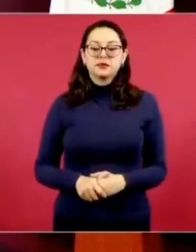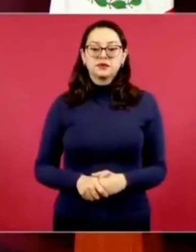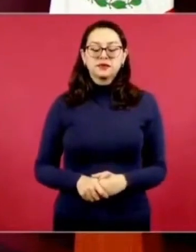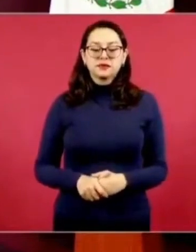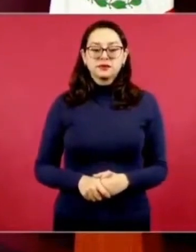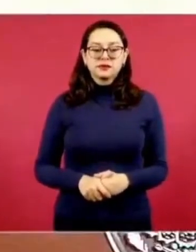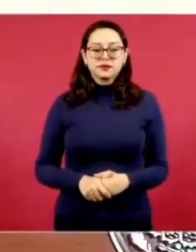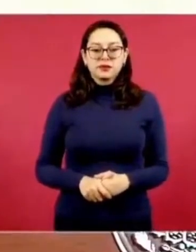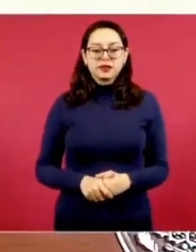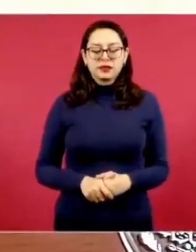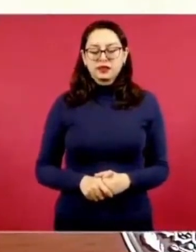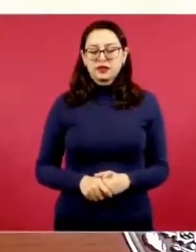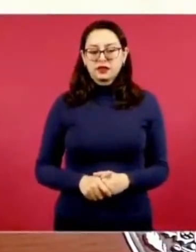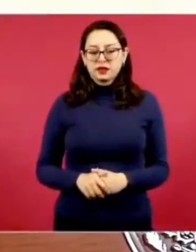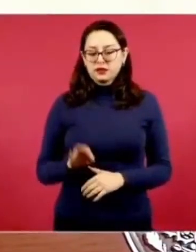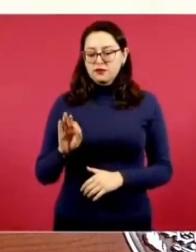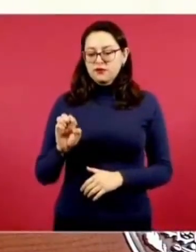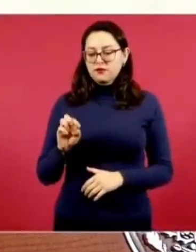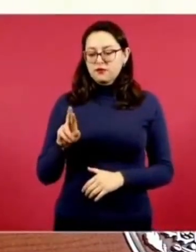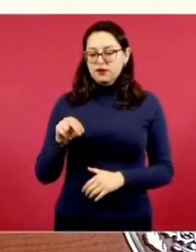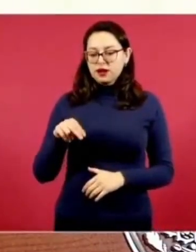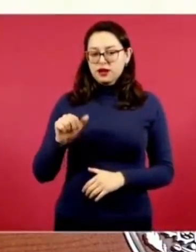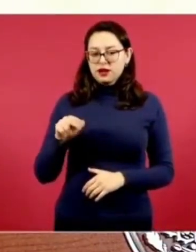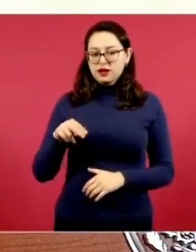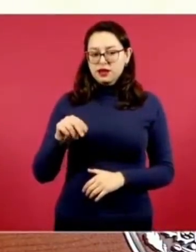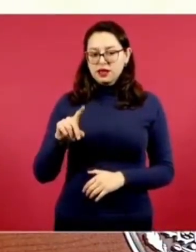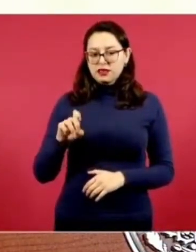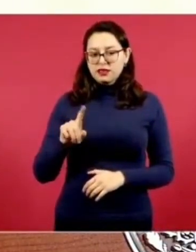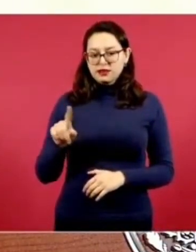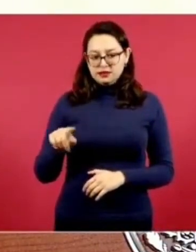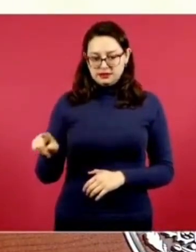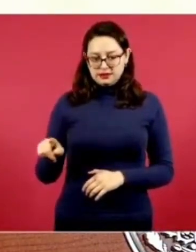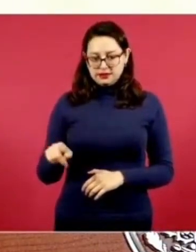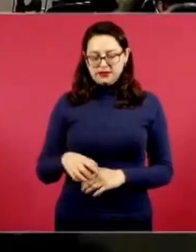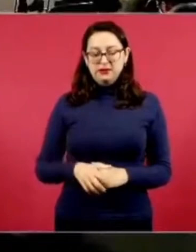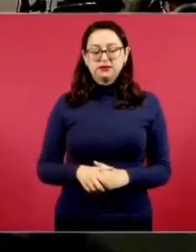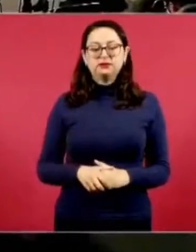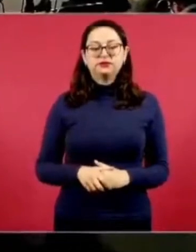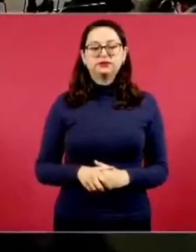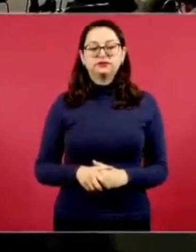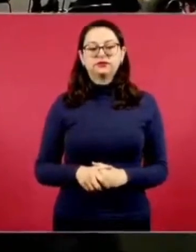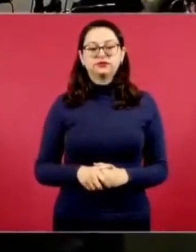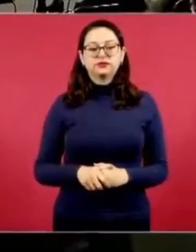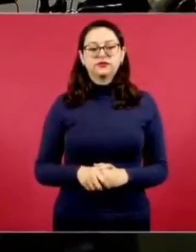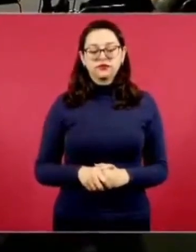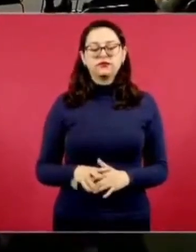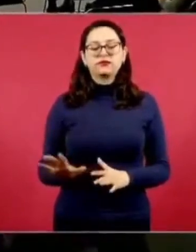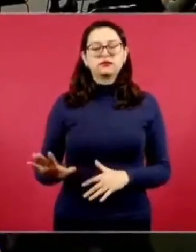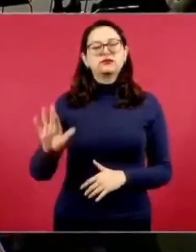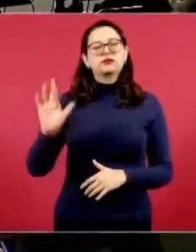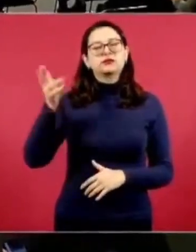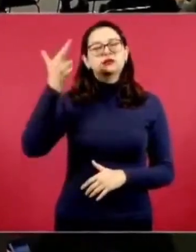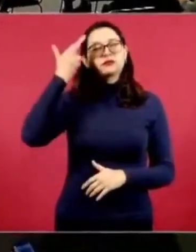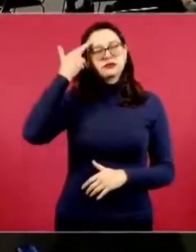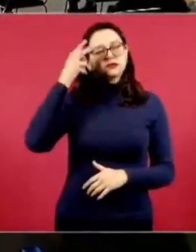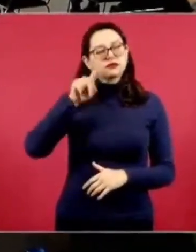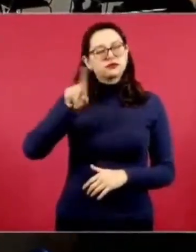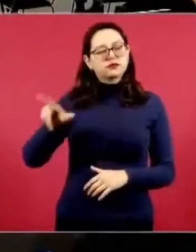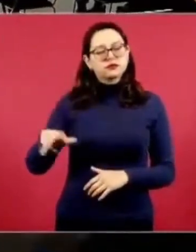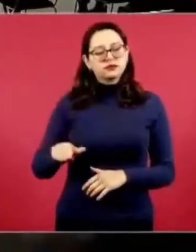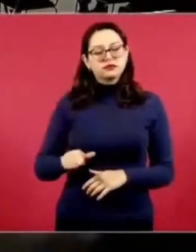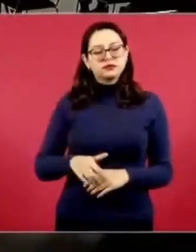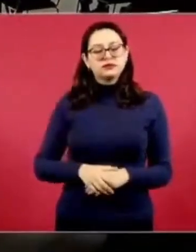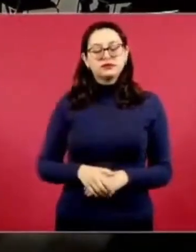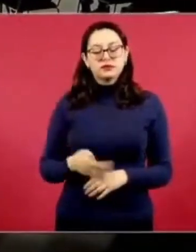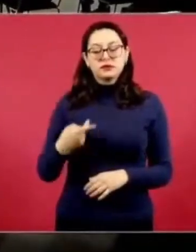Te apellido de Fernández, ya me voy a acordar, decía, en